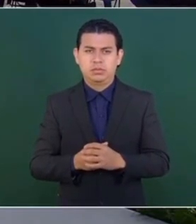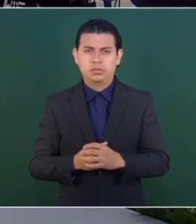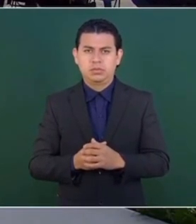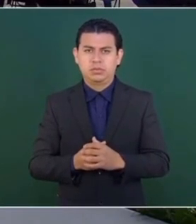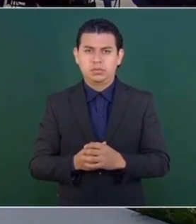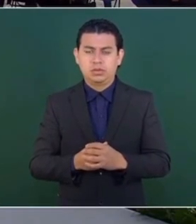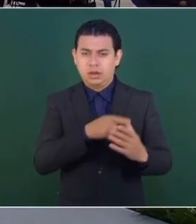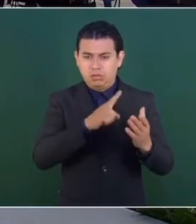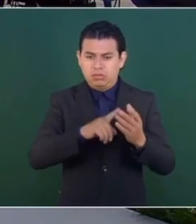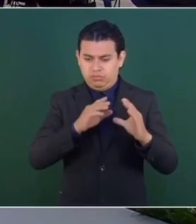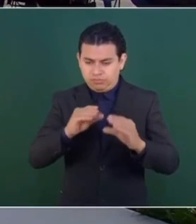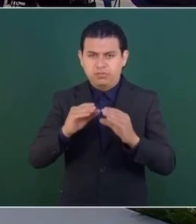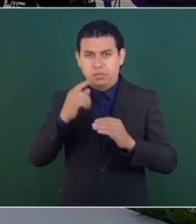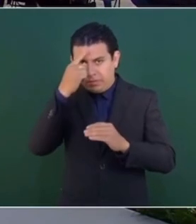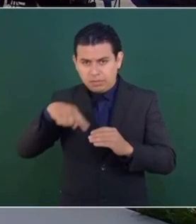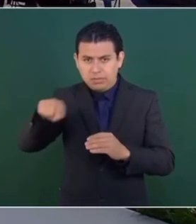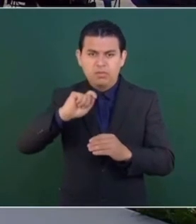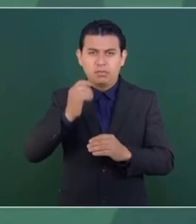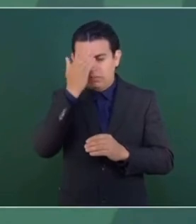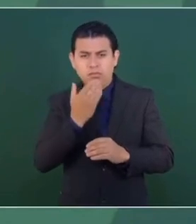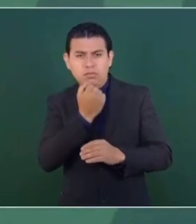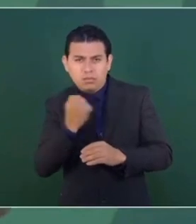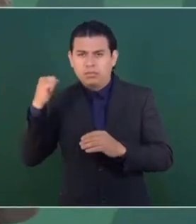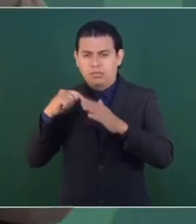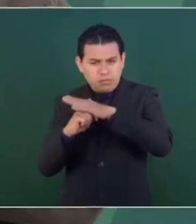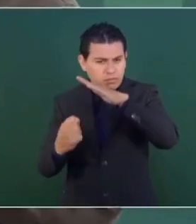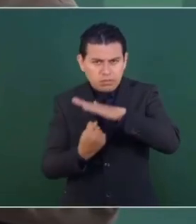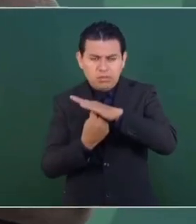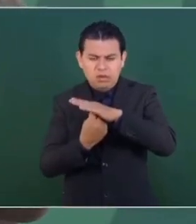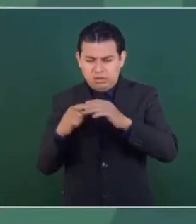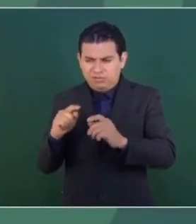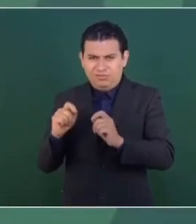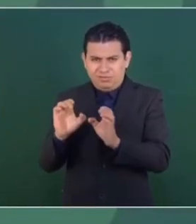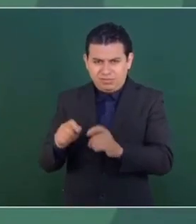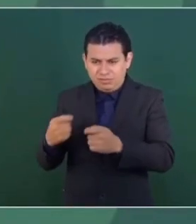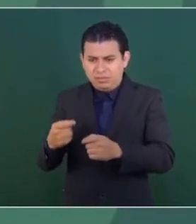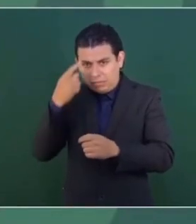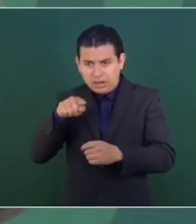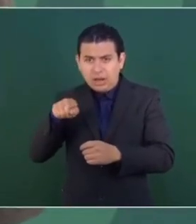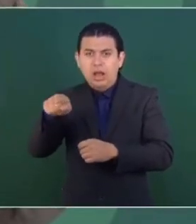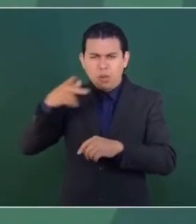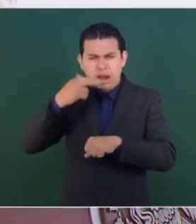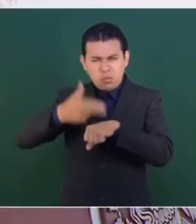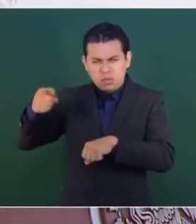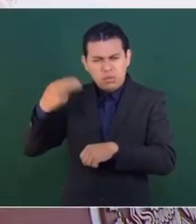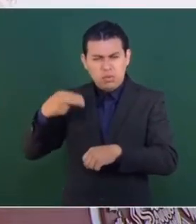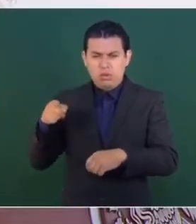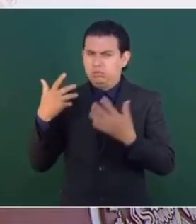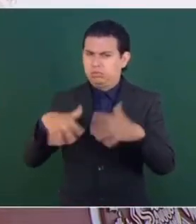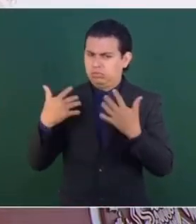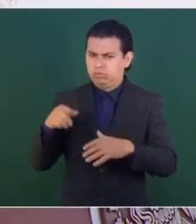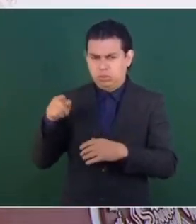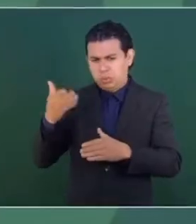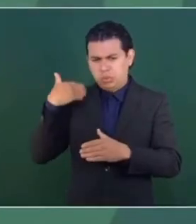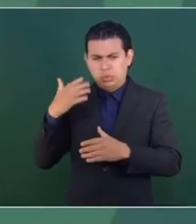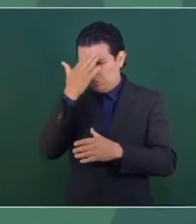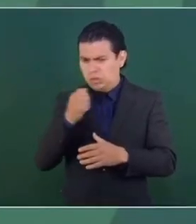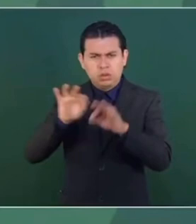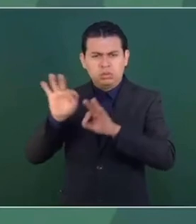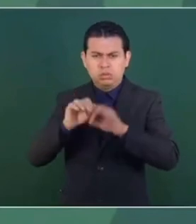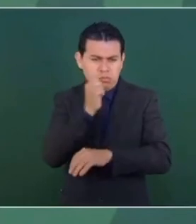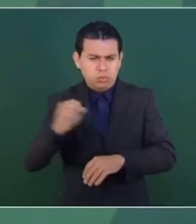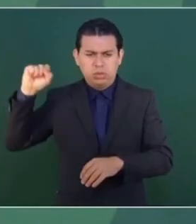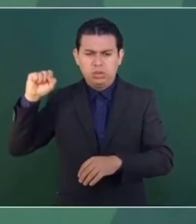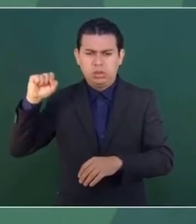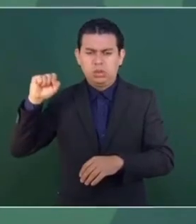o técnicos que ayudaran a la función pública. Era una época extraordinaria,